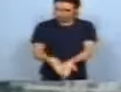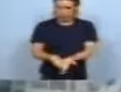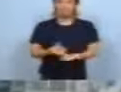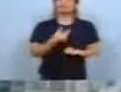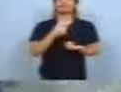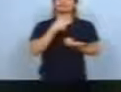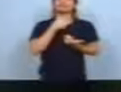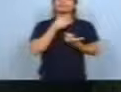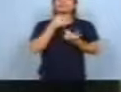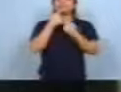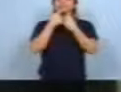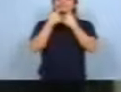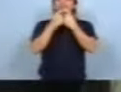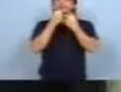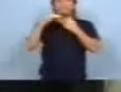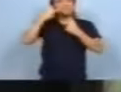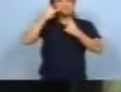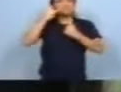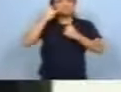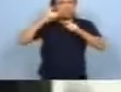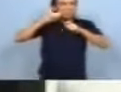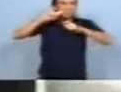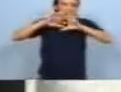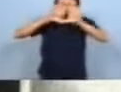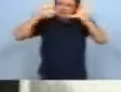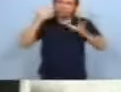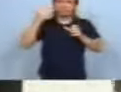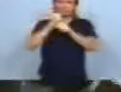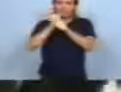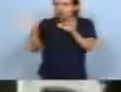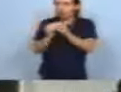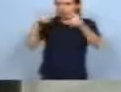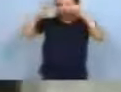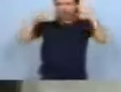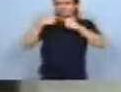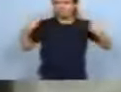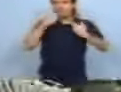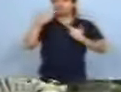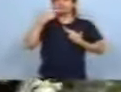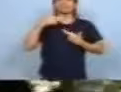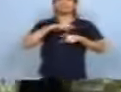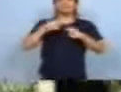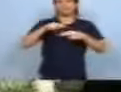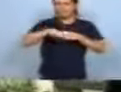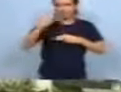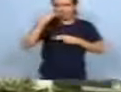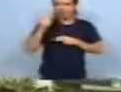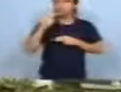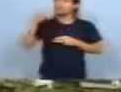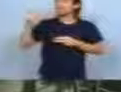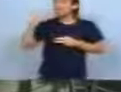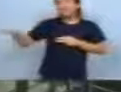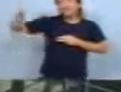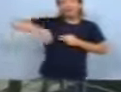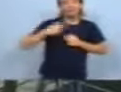decirles que es muy hermoso trabajar con las Madres Plaza de Mayo. La gente va a venir a vivir acá,